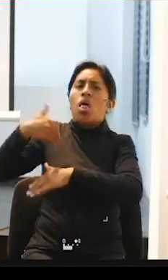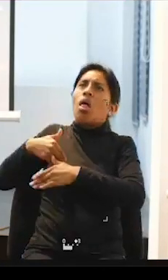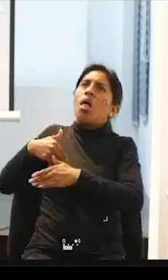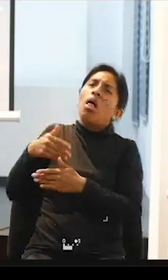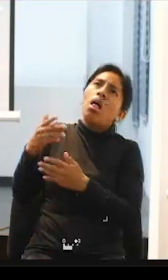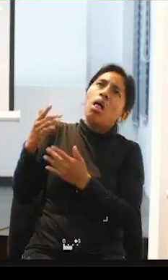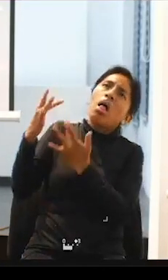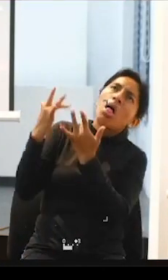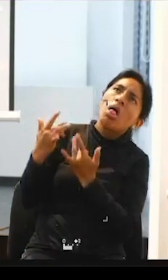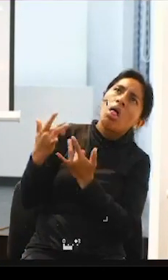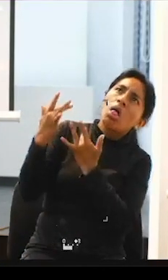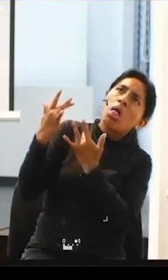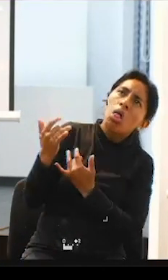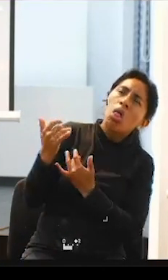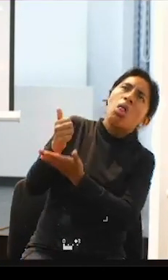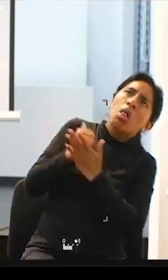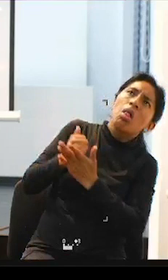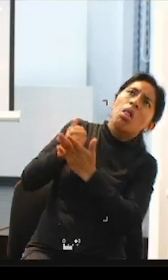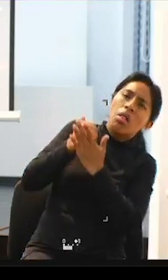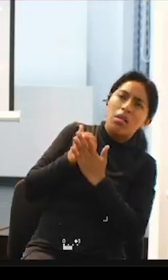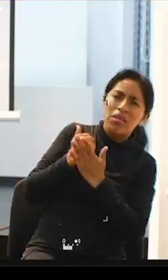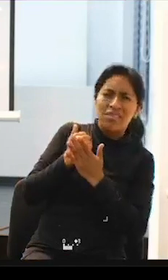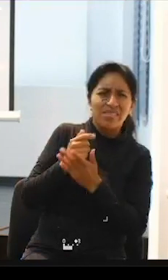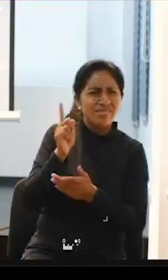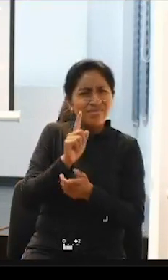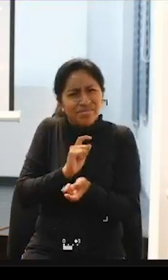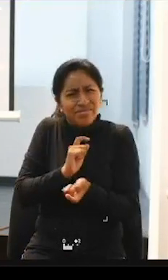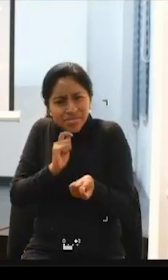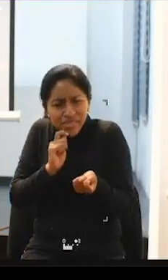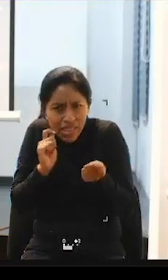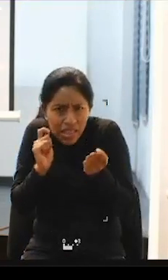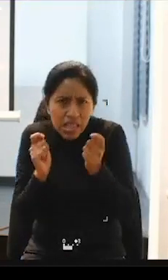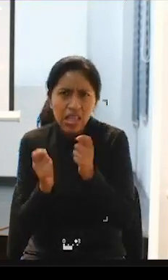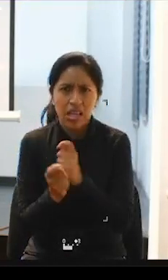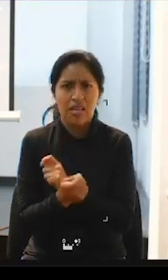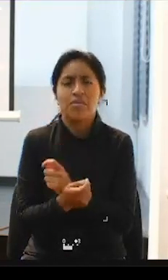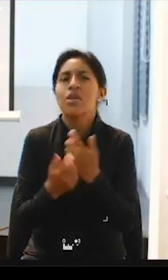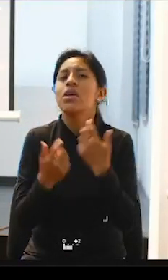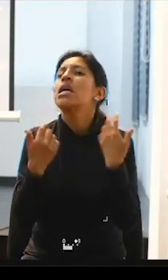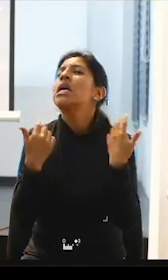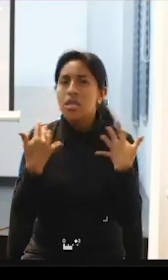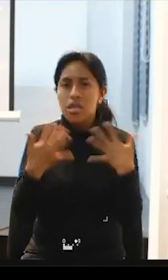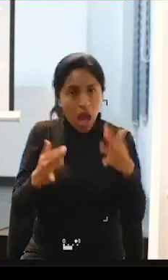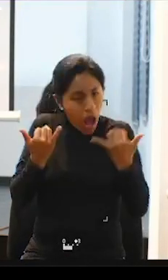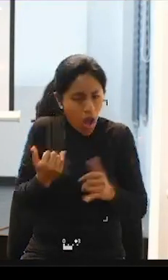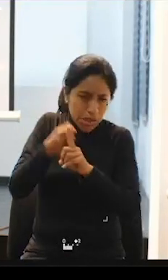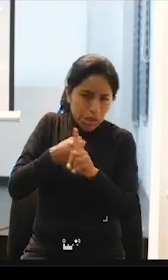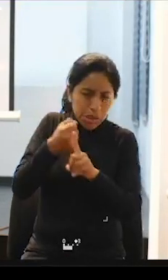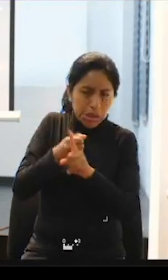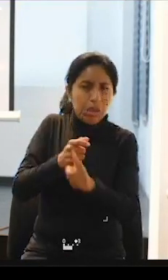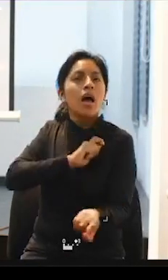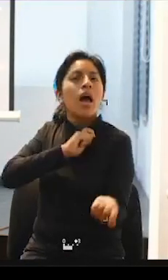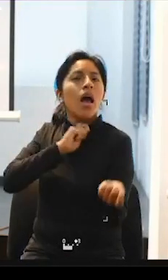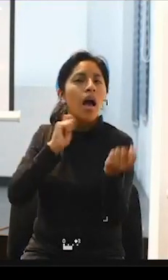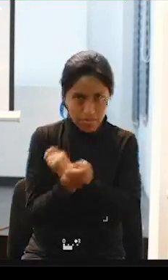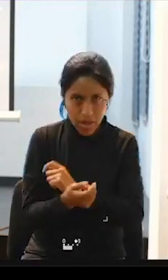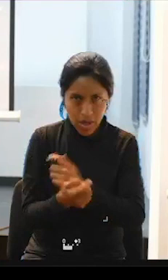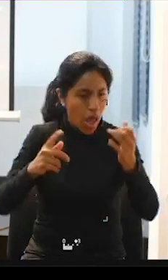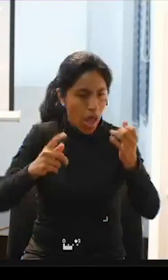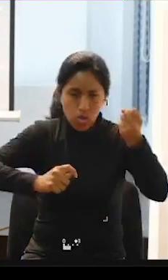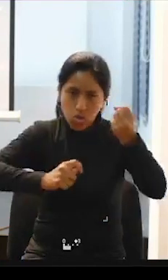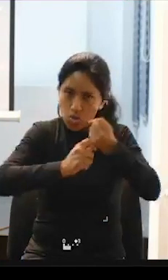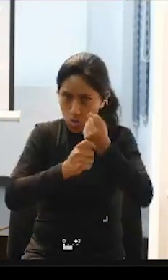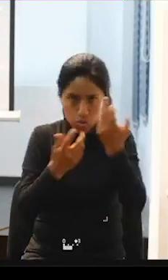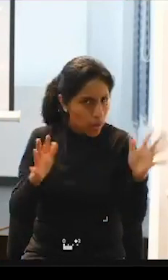eso había que cambiar se ha trabajado han hecho un cambio ya no exigen la tutoría pero muchos padres de